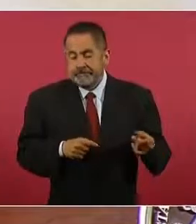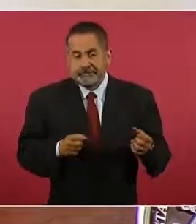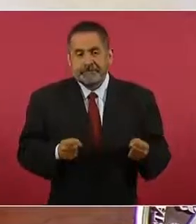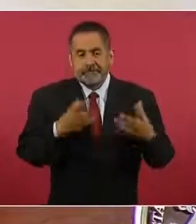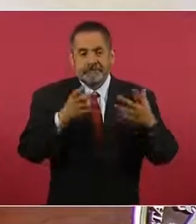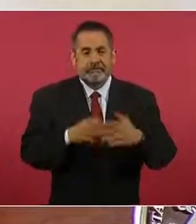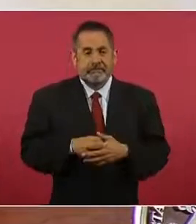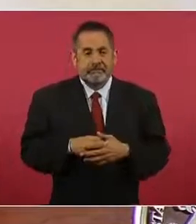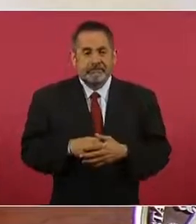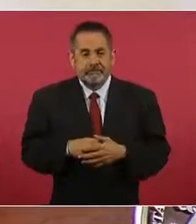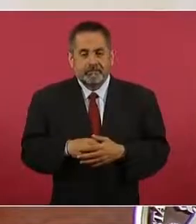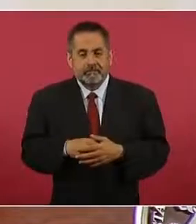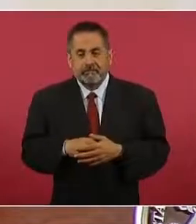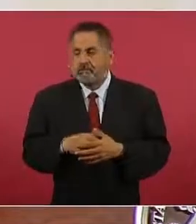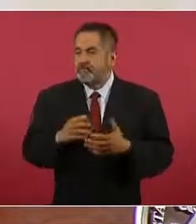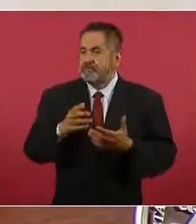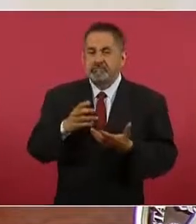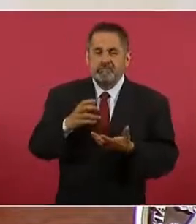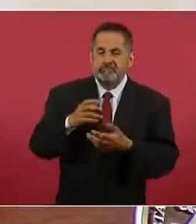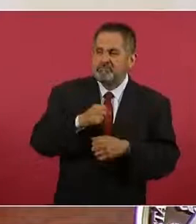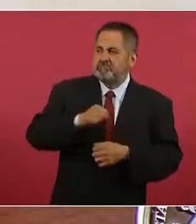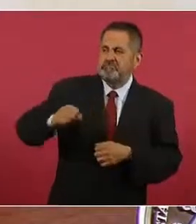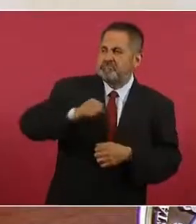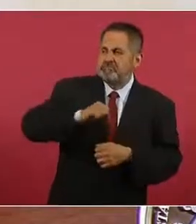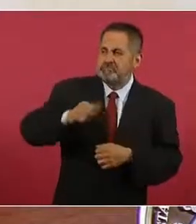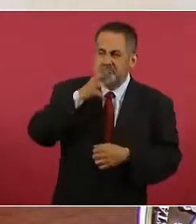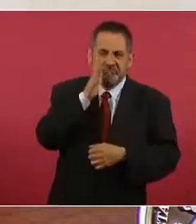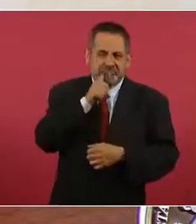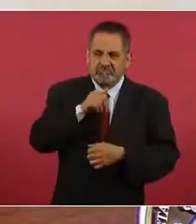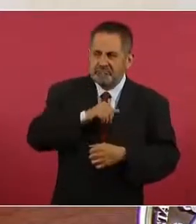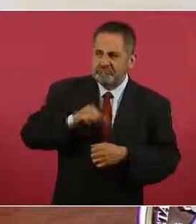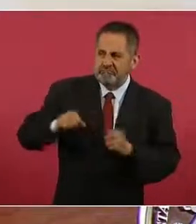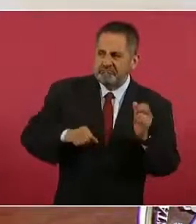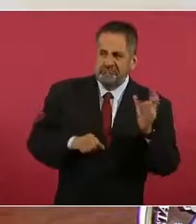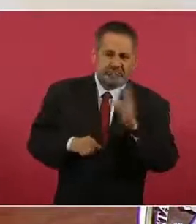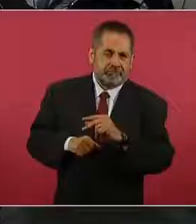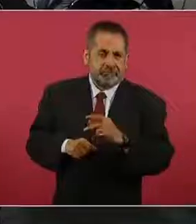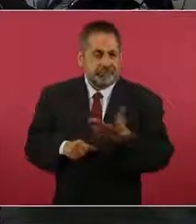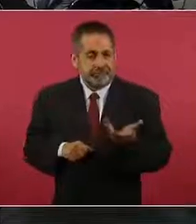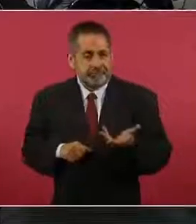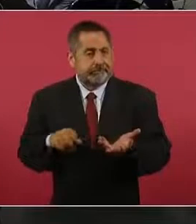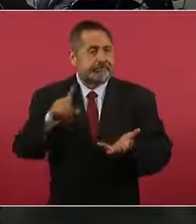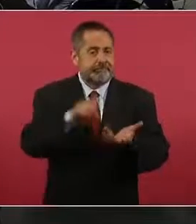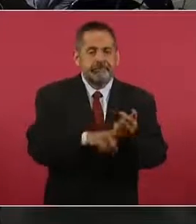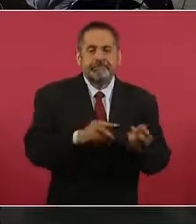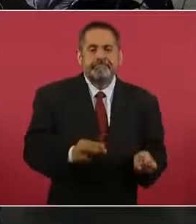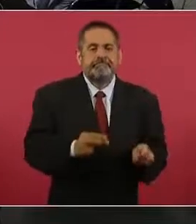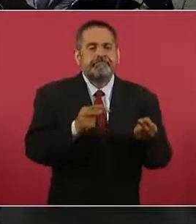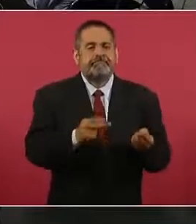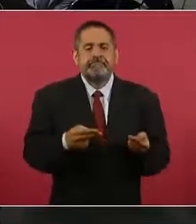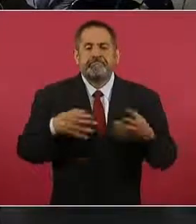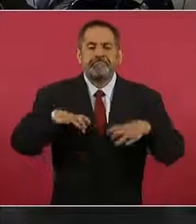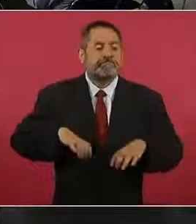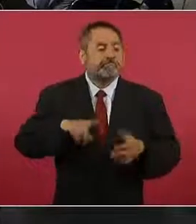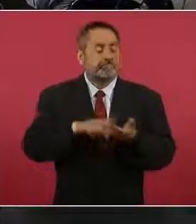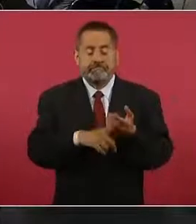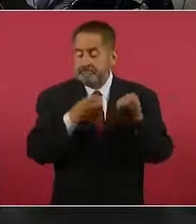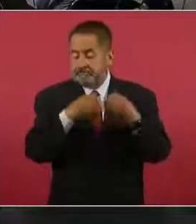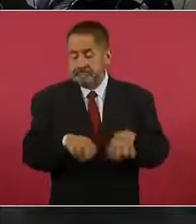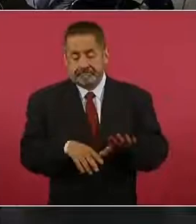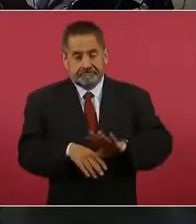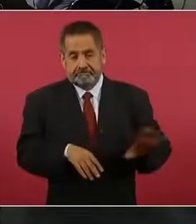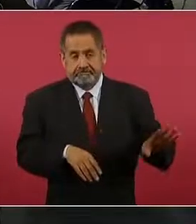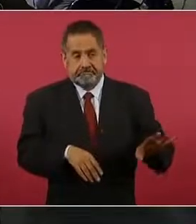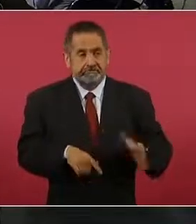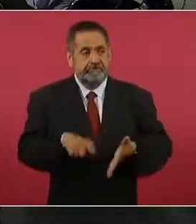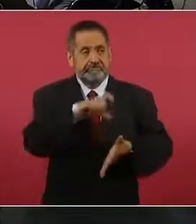resistencia, porque tenían el negocio de la